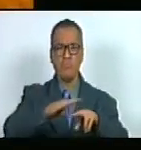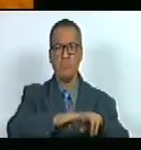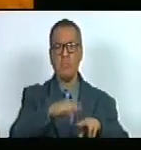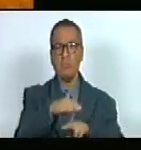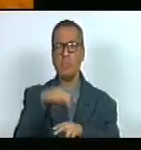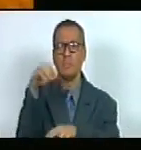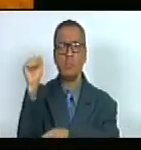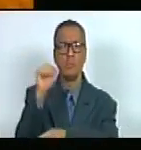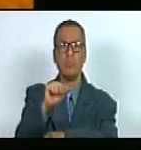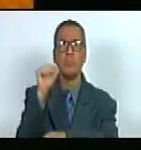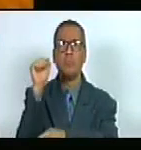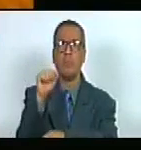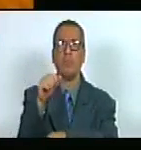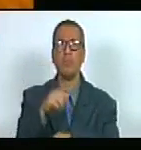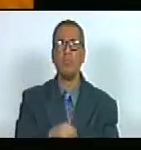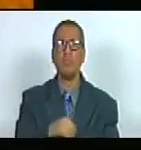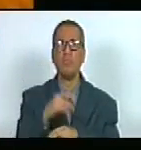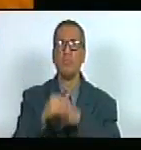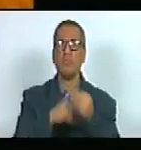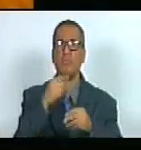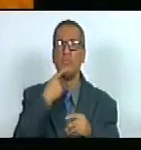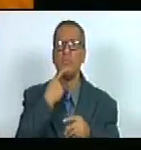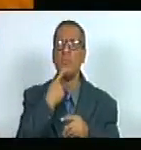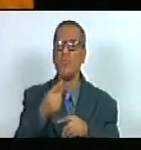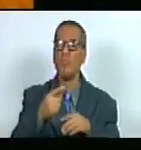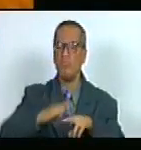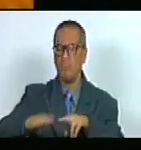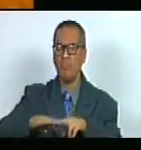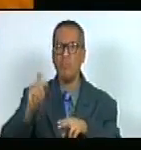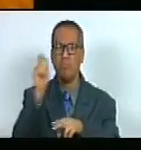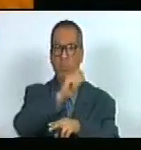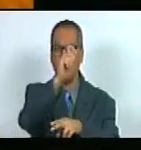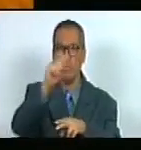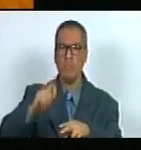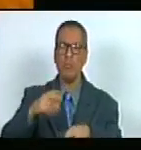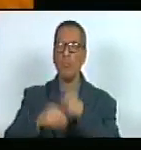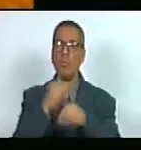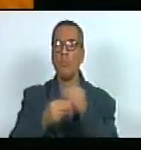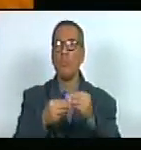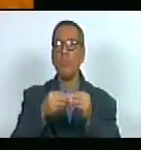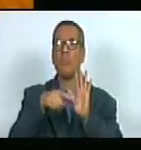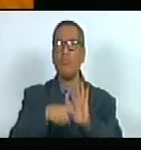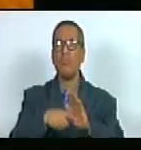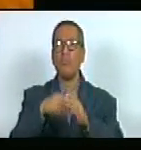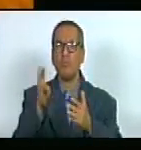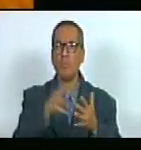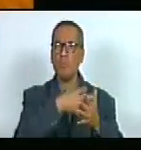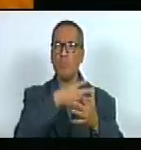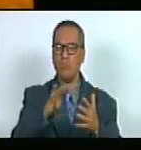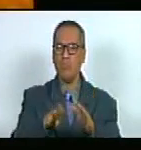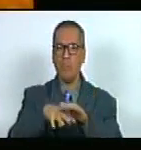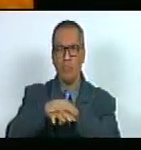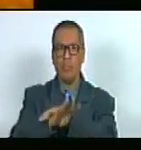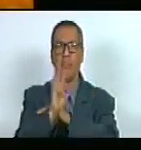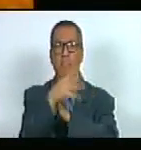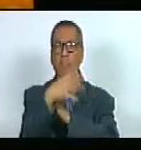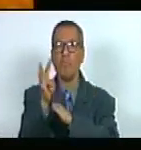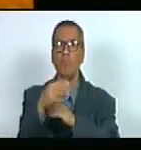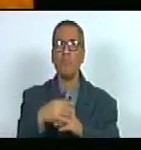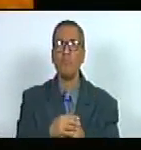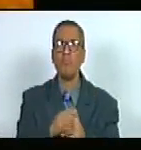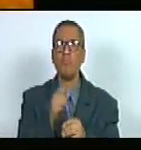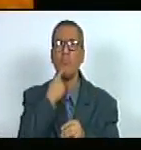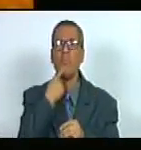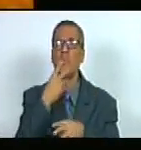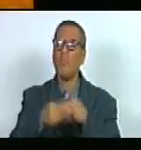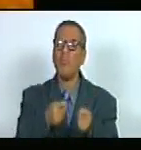Asperger quien lo pintó a los niños con que lo pintaron con las patas con que lo pintaron que